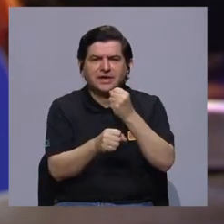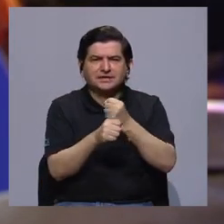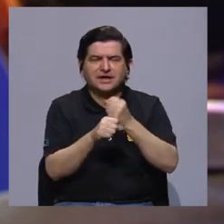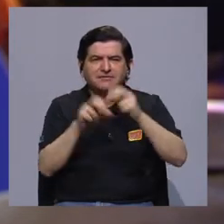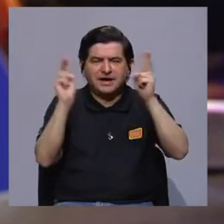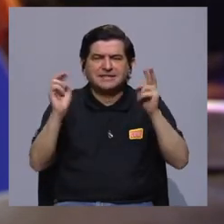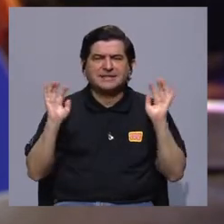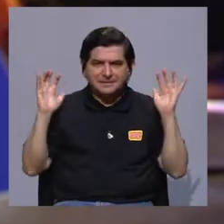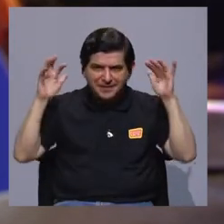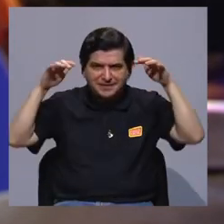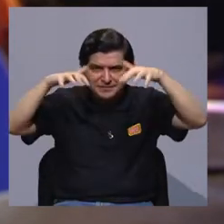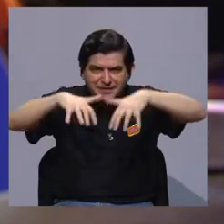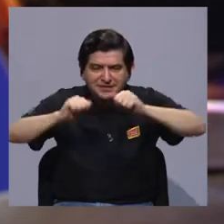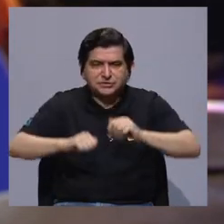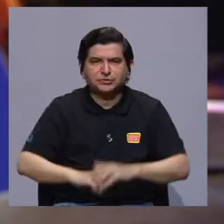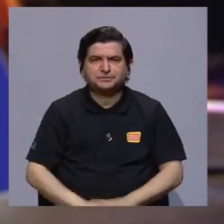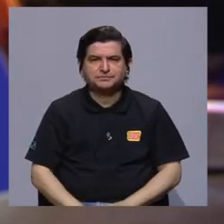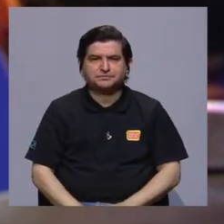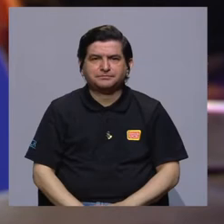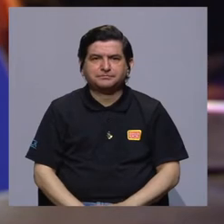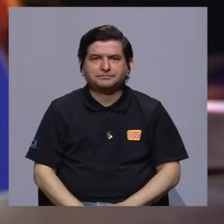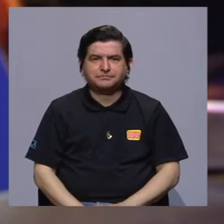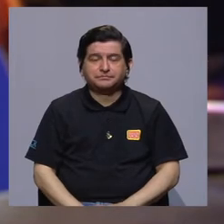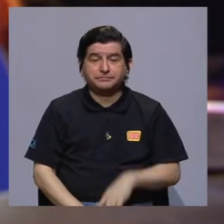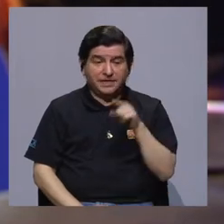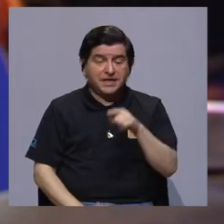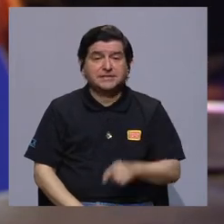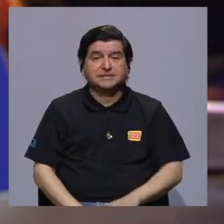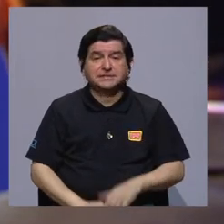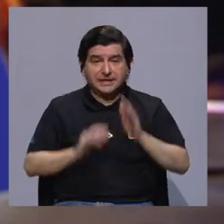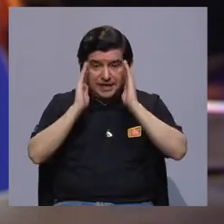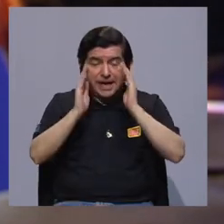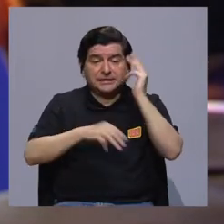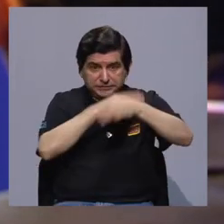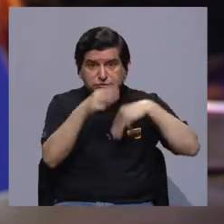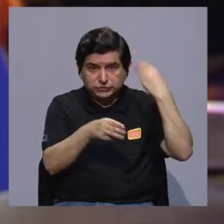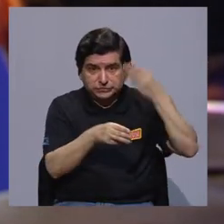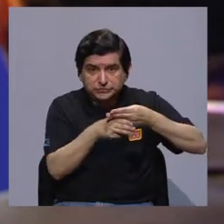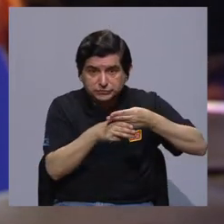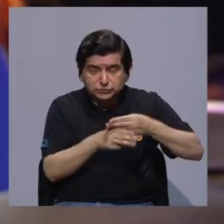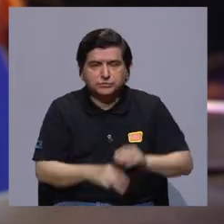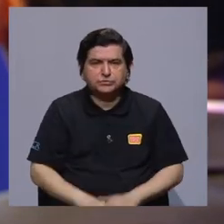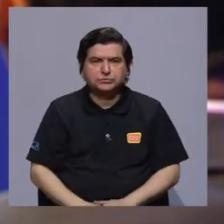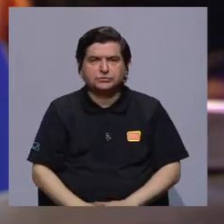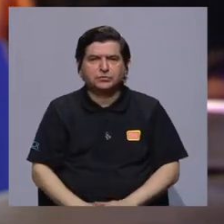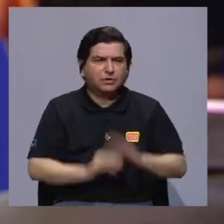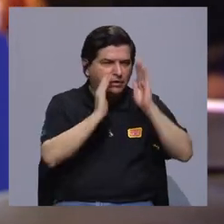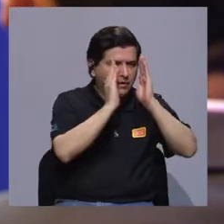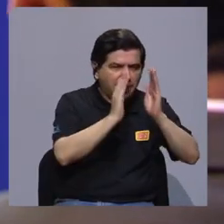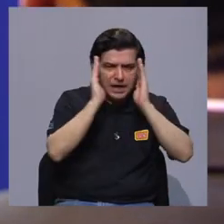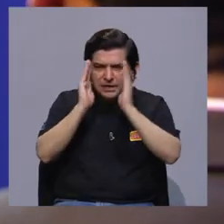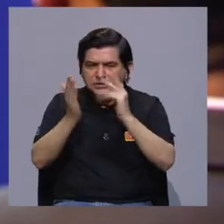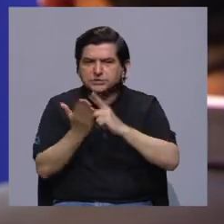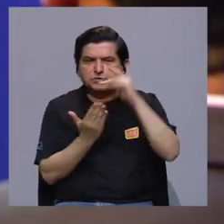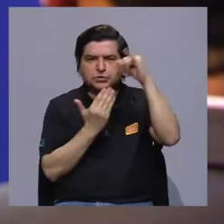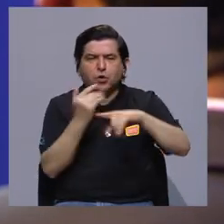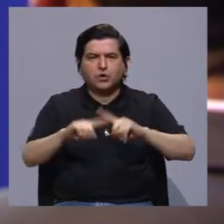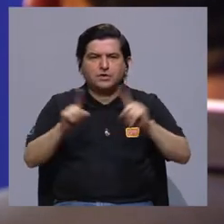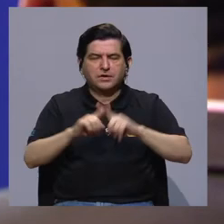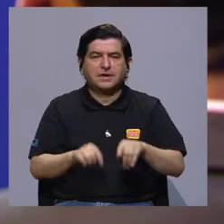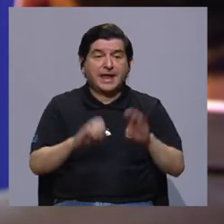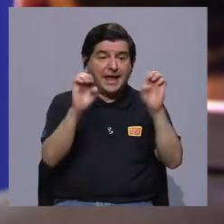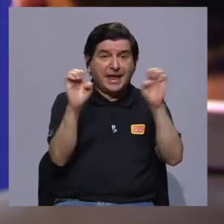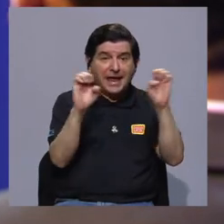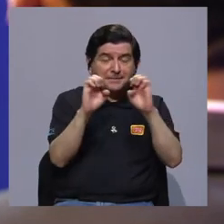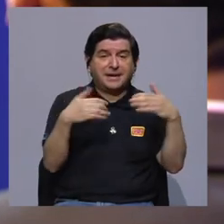trabaja el tema de migración a nivel mundial y atienden muchos proyectos distintos, ¿no?